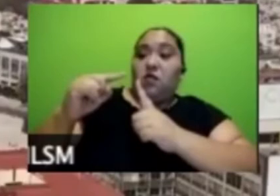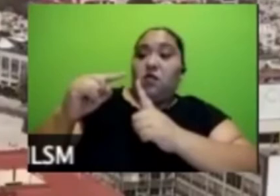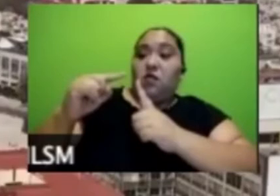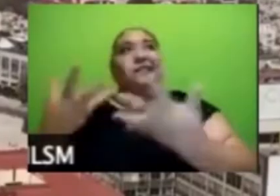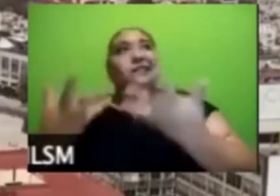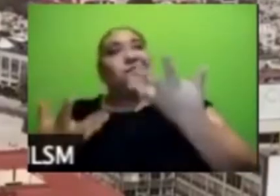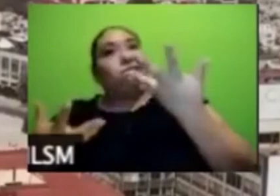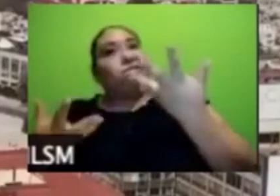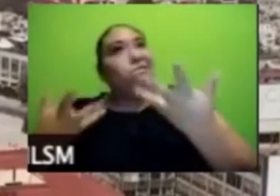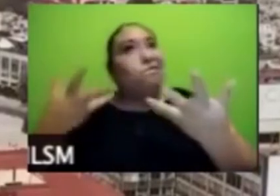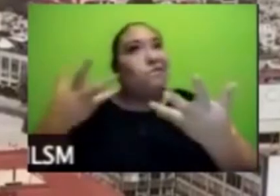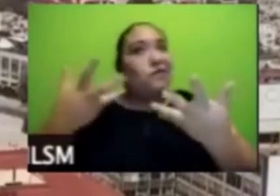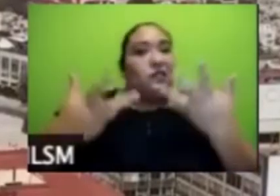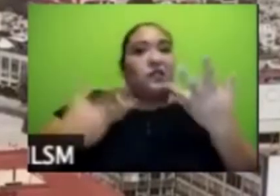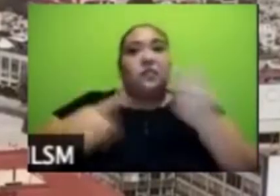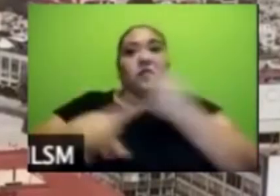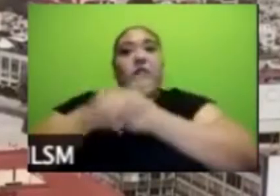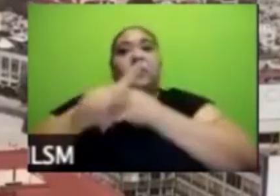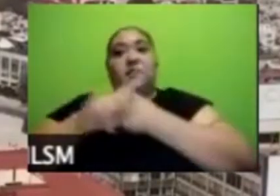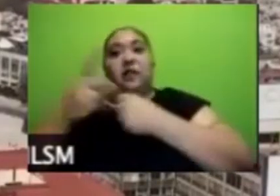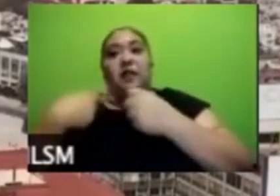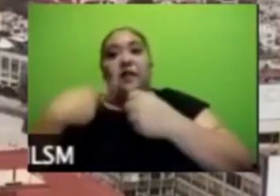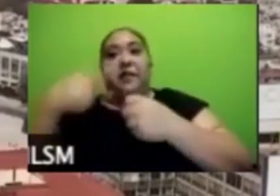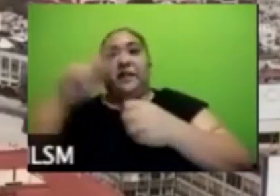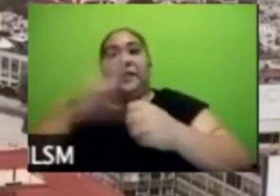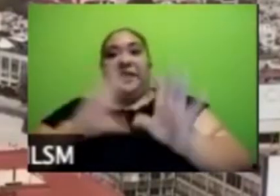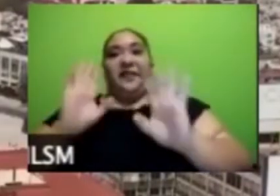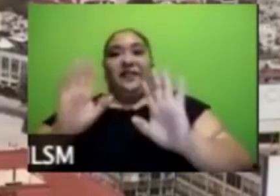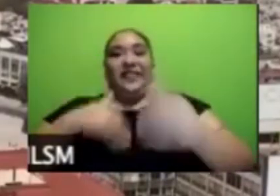intervenciones para no tomar más tiempo